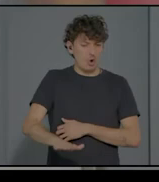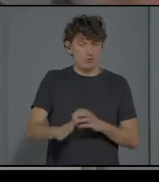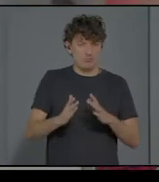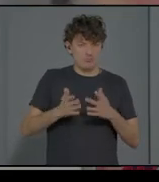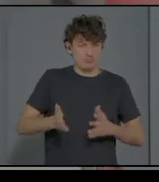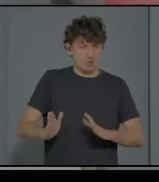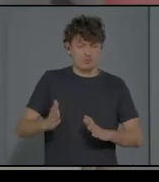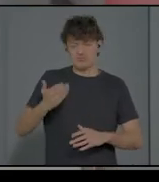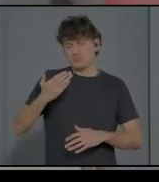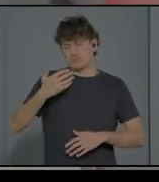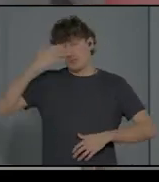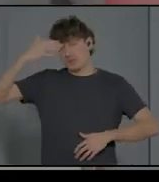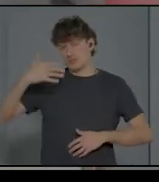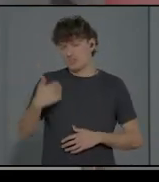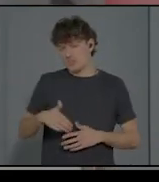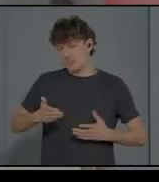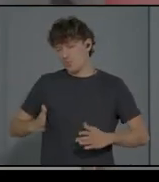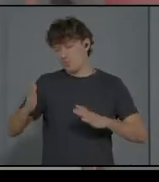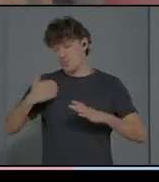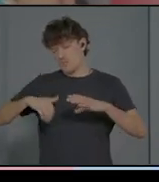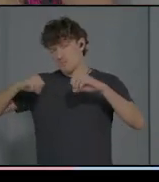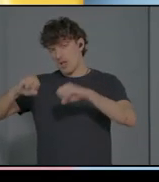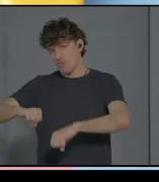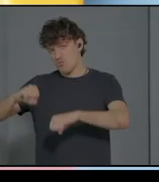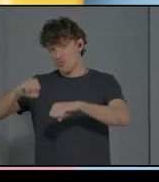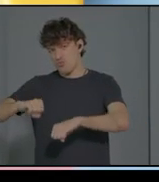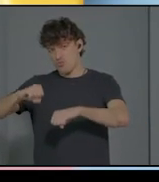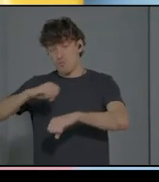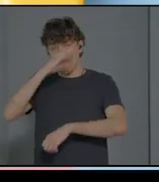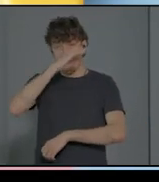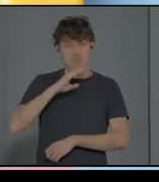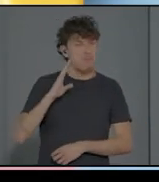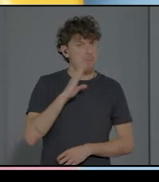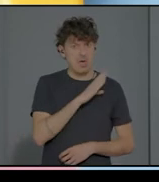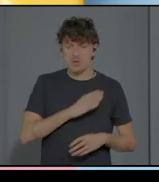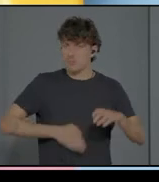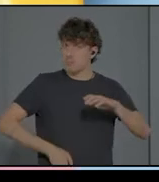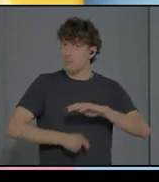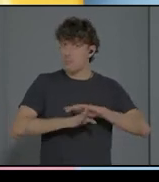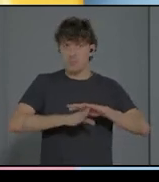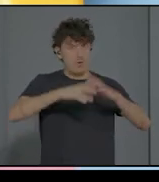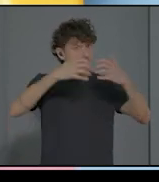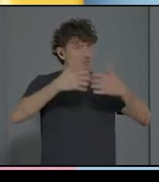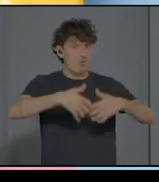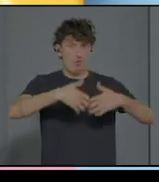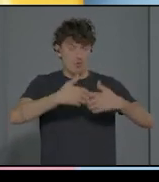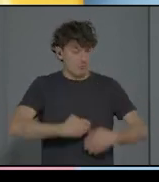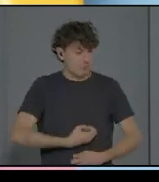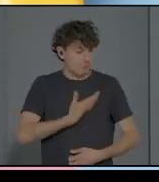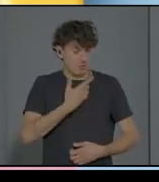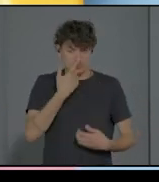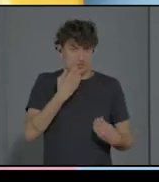el intuitive parenting sigue funcionando, como ustedes me imaginan. Dice, hoy, pues